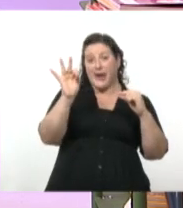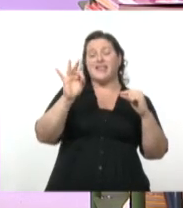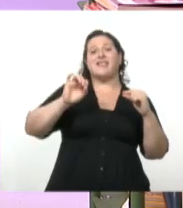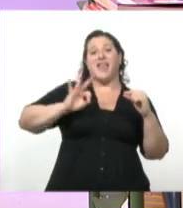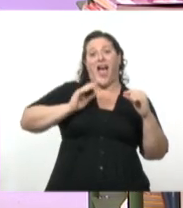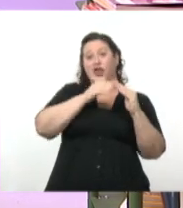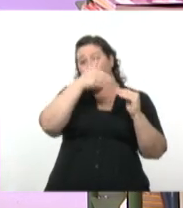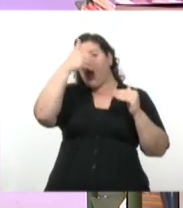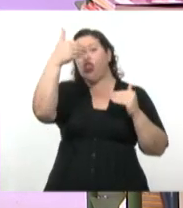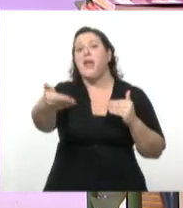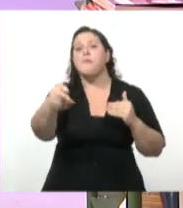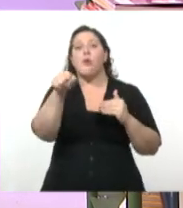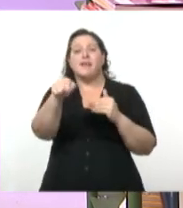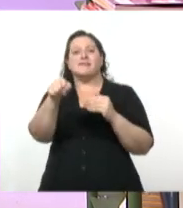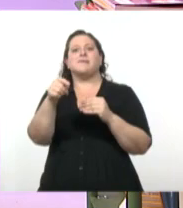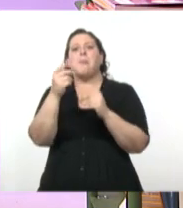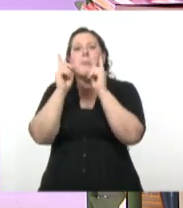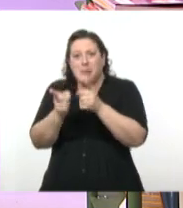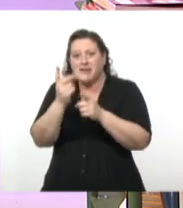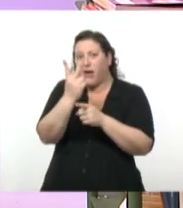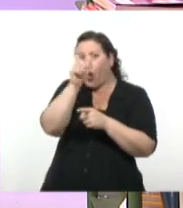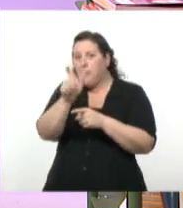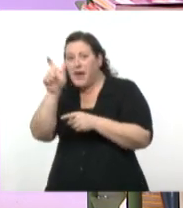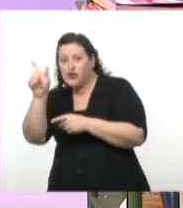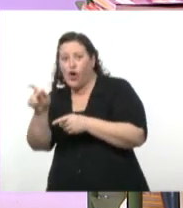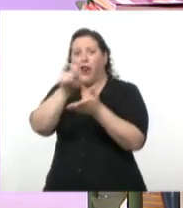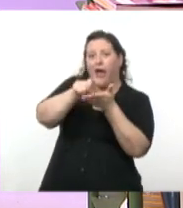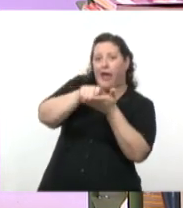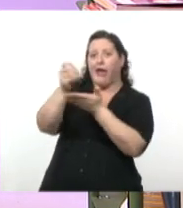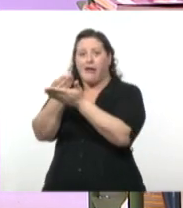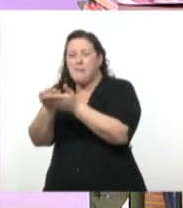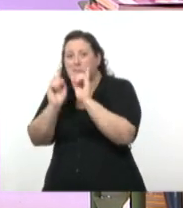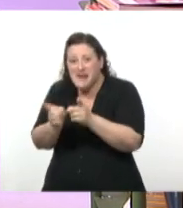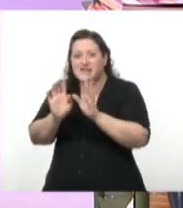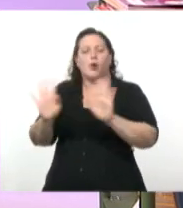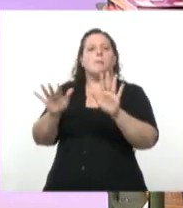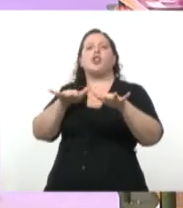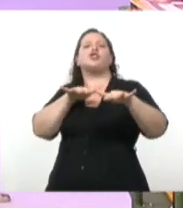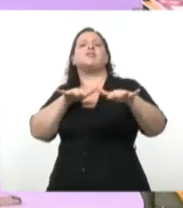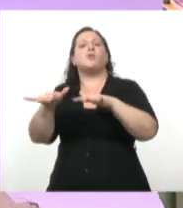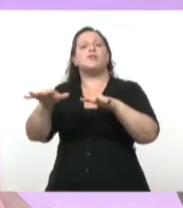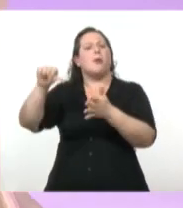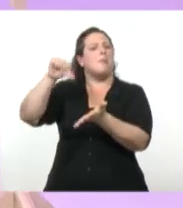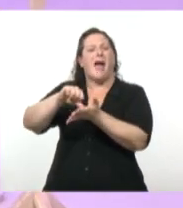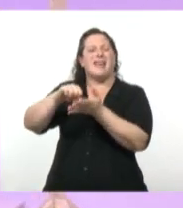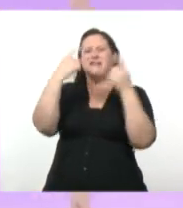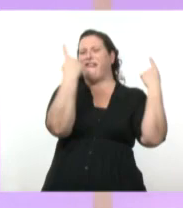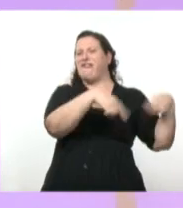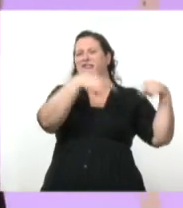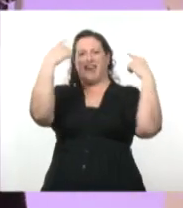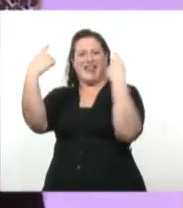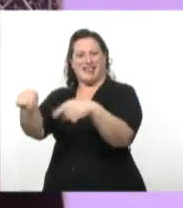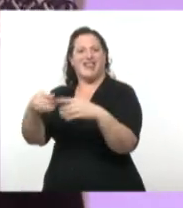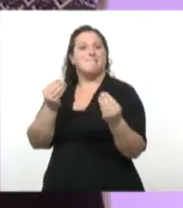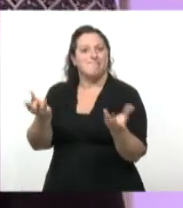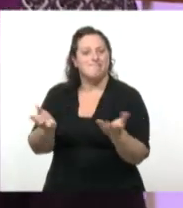Con la misma dupla, pero con una situación del país completamente diferente. Veamos qué nos cuenta Sasturain acerca de